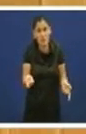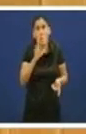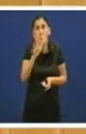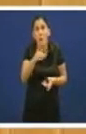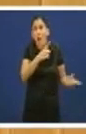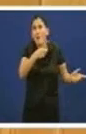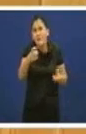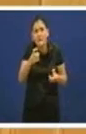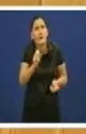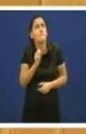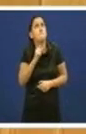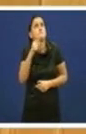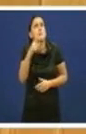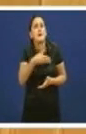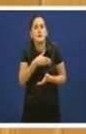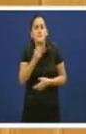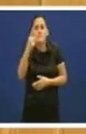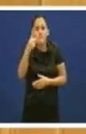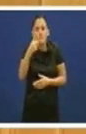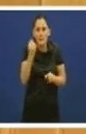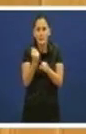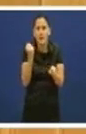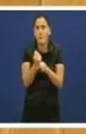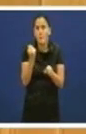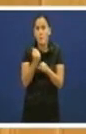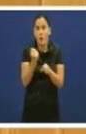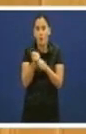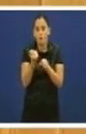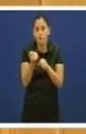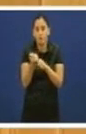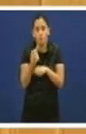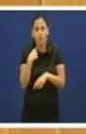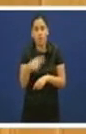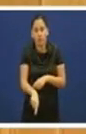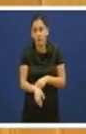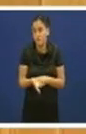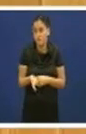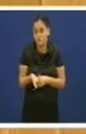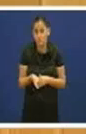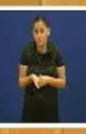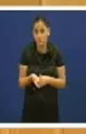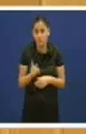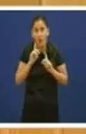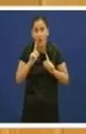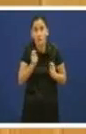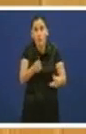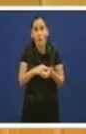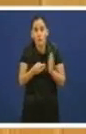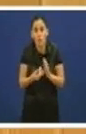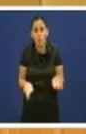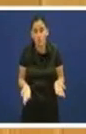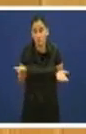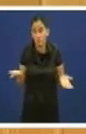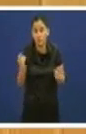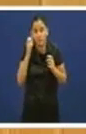poden ir ao traste se non se actúa consecuentemente. E insistimos insistimos de nada